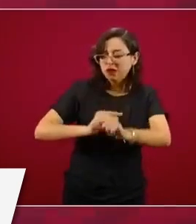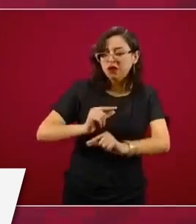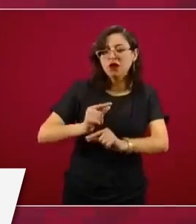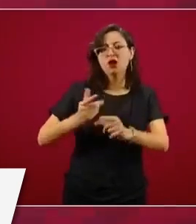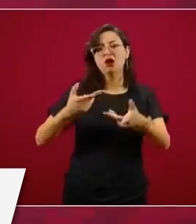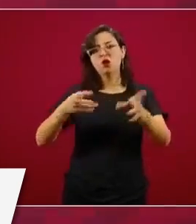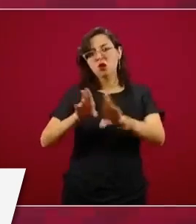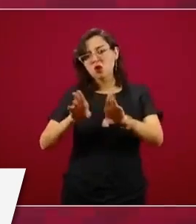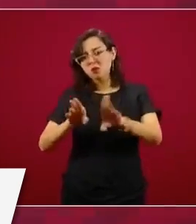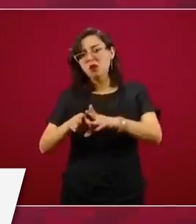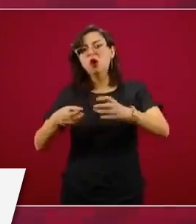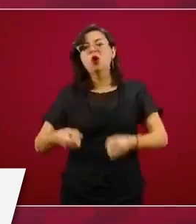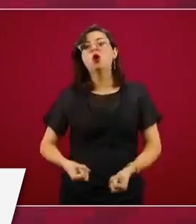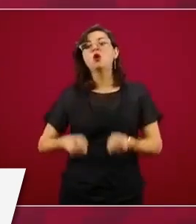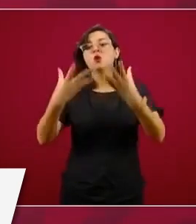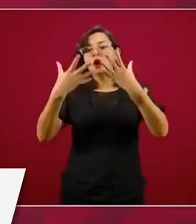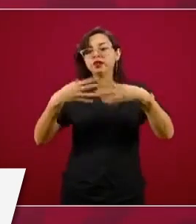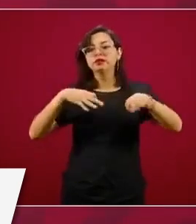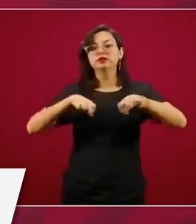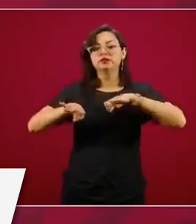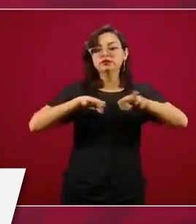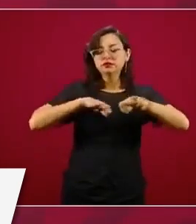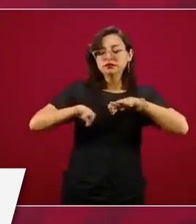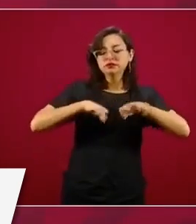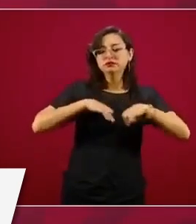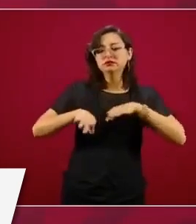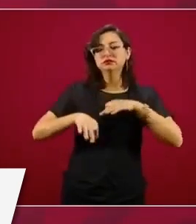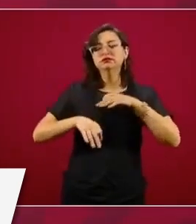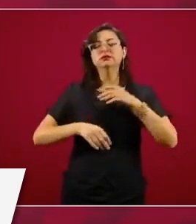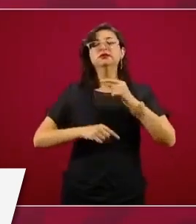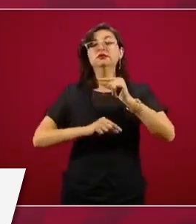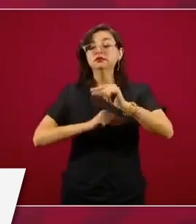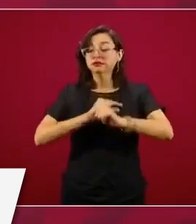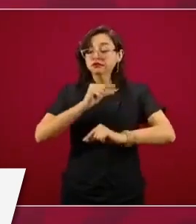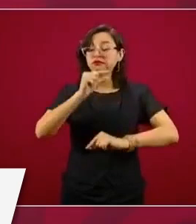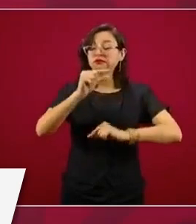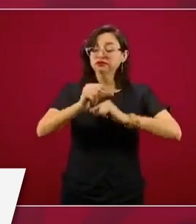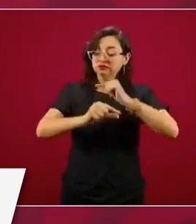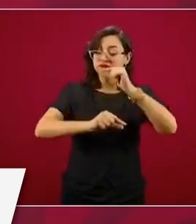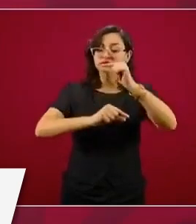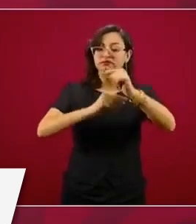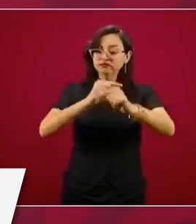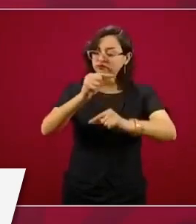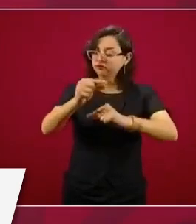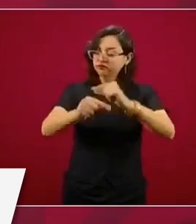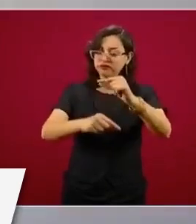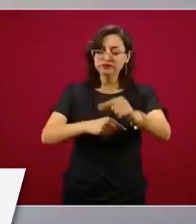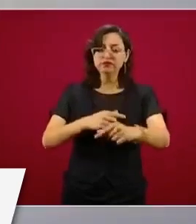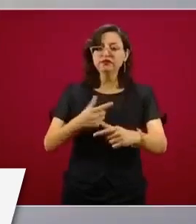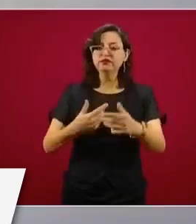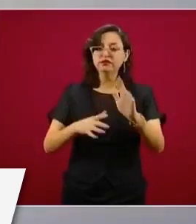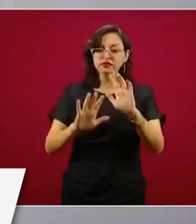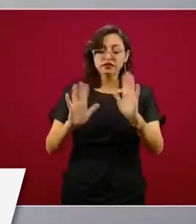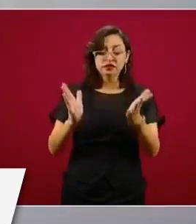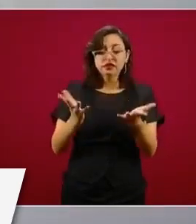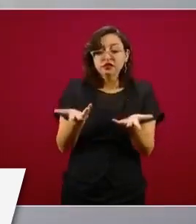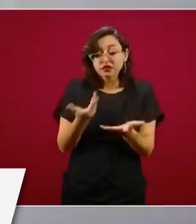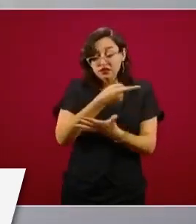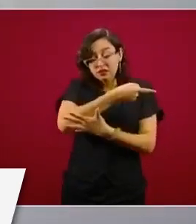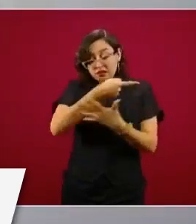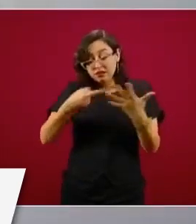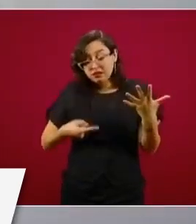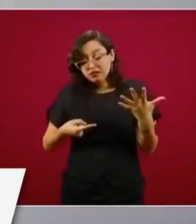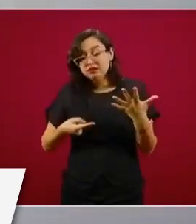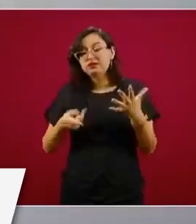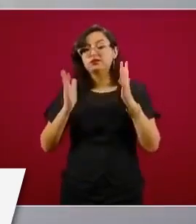cómo se va a ir gradualmente regresando a la producción. Entonces, ya estamos